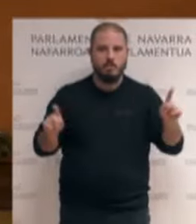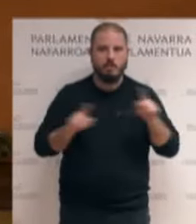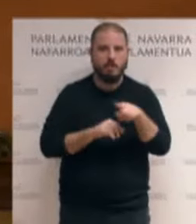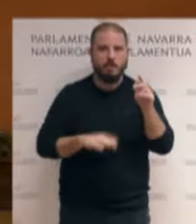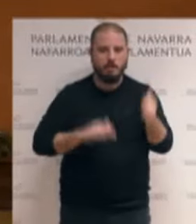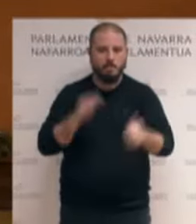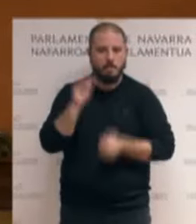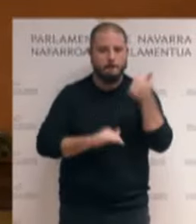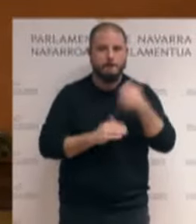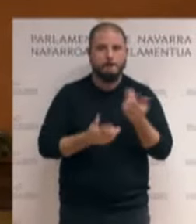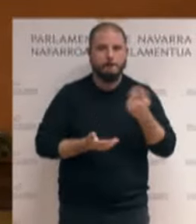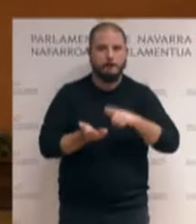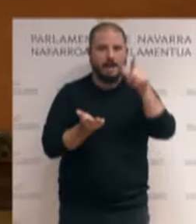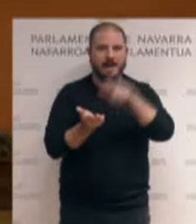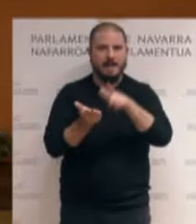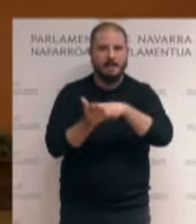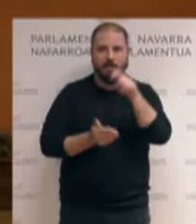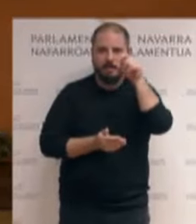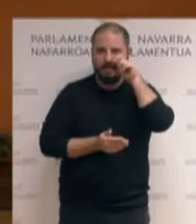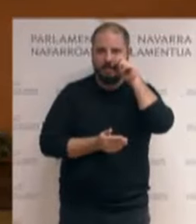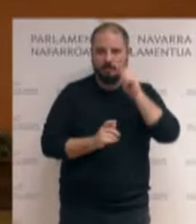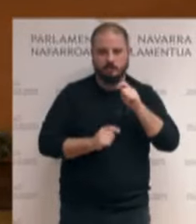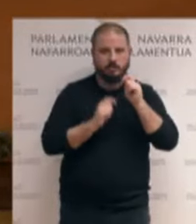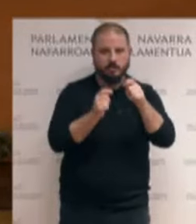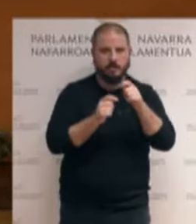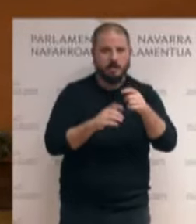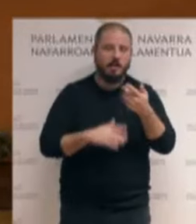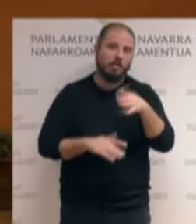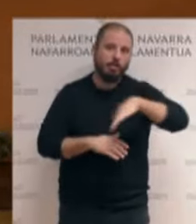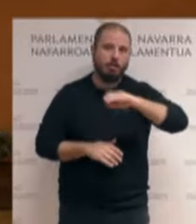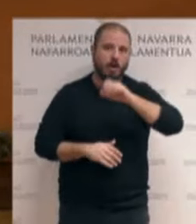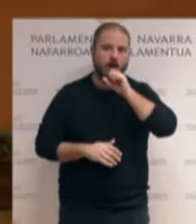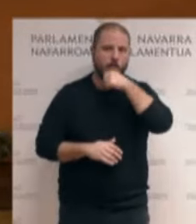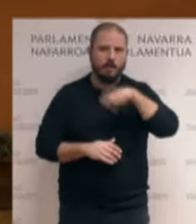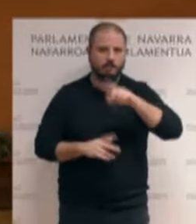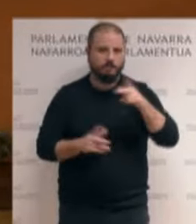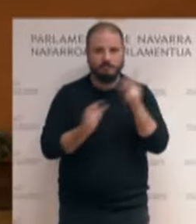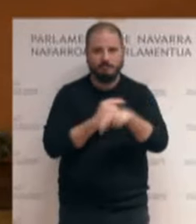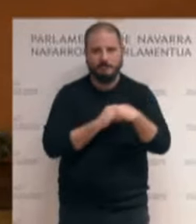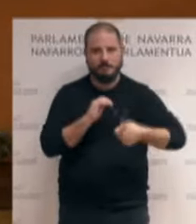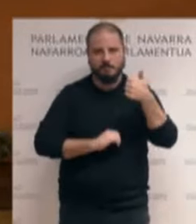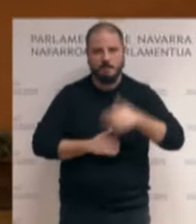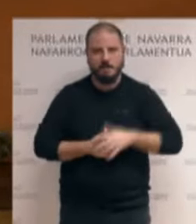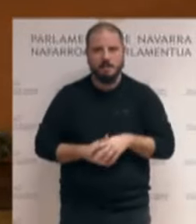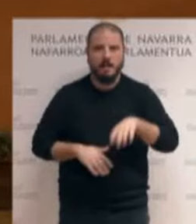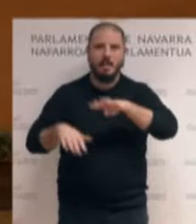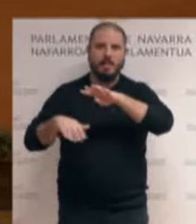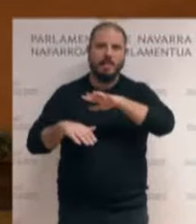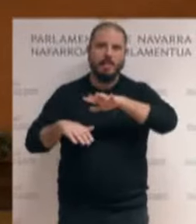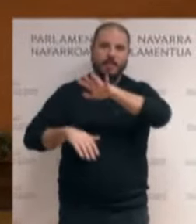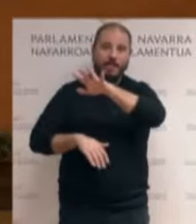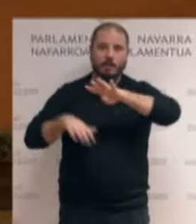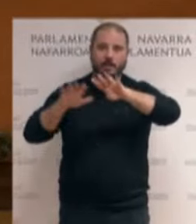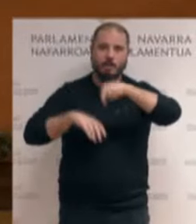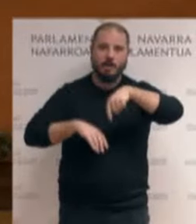licencias turísticas de las que hoy en día hay en el Casco Viejo. Y hay que recordar que el 59,2% de los